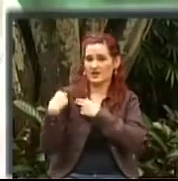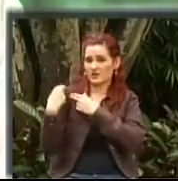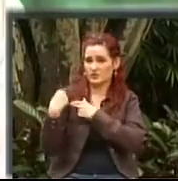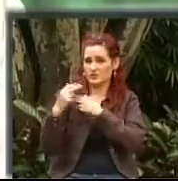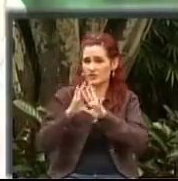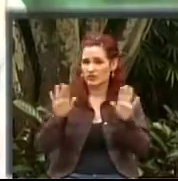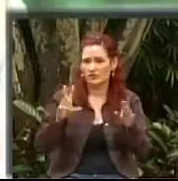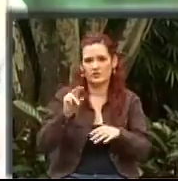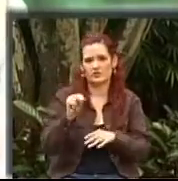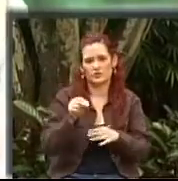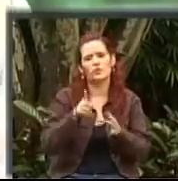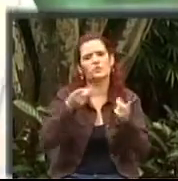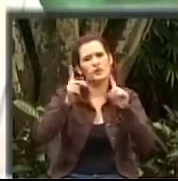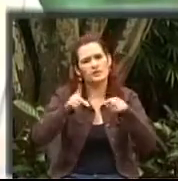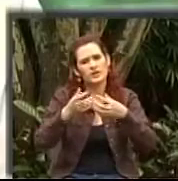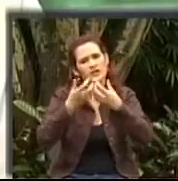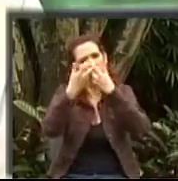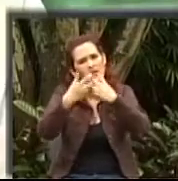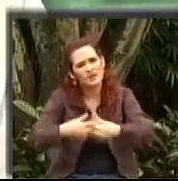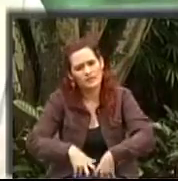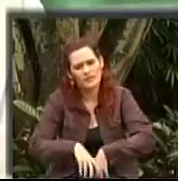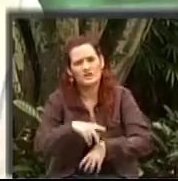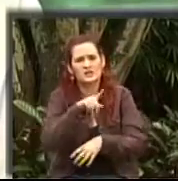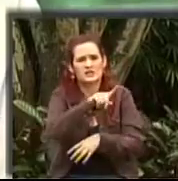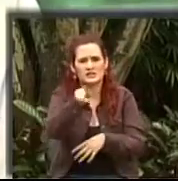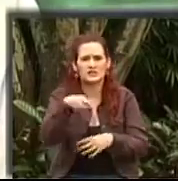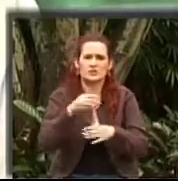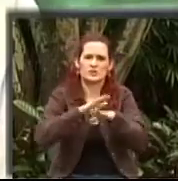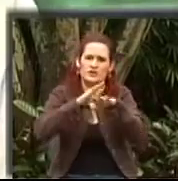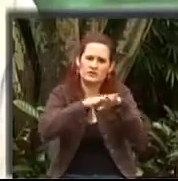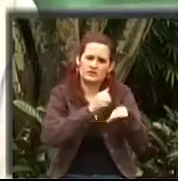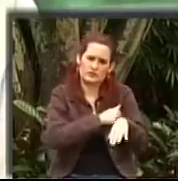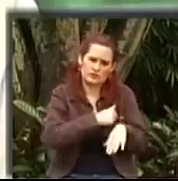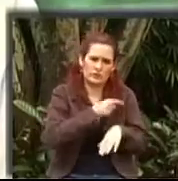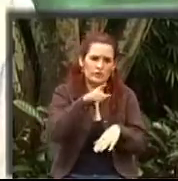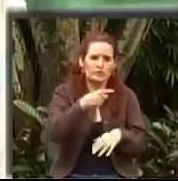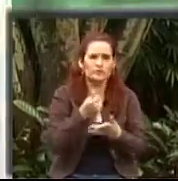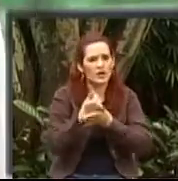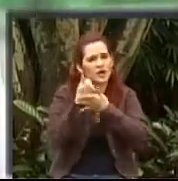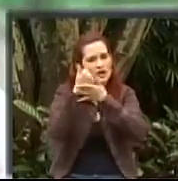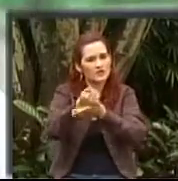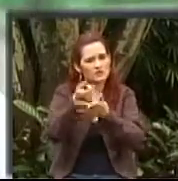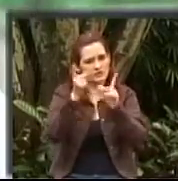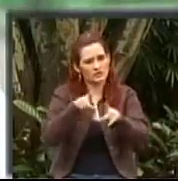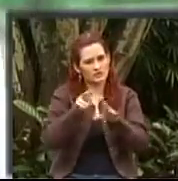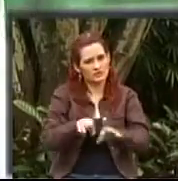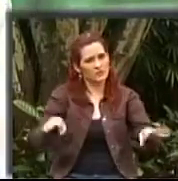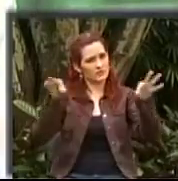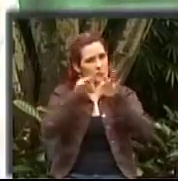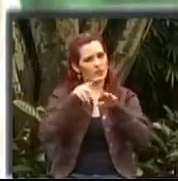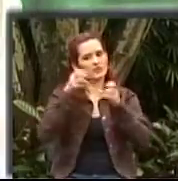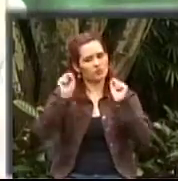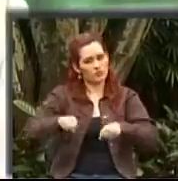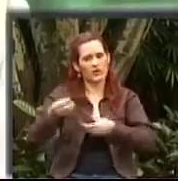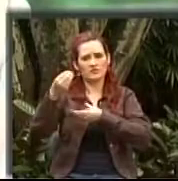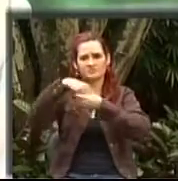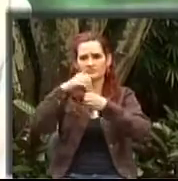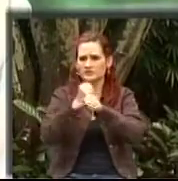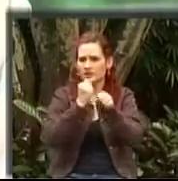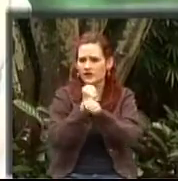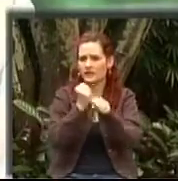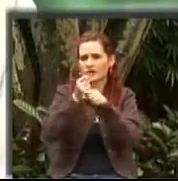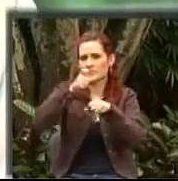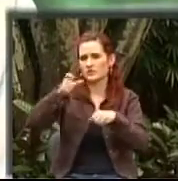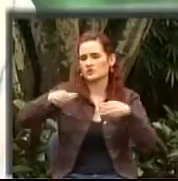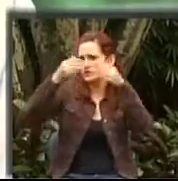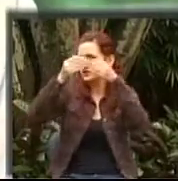importante poderle ayudar a generar empleo a estas personas, o sea, a estas personas, la manera de poder acceder a muchas de sus cosas, de la vida cotidiana,